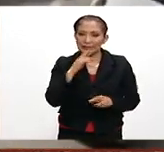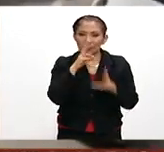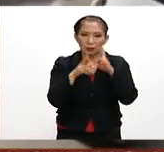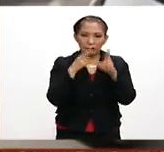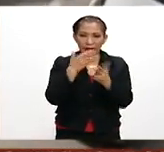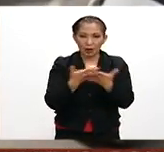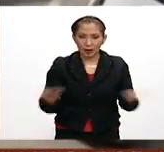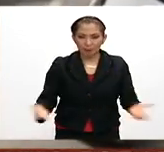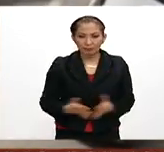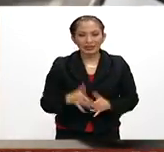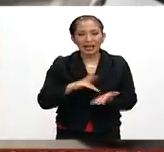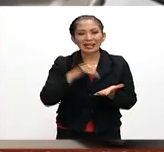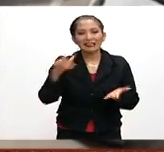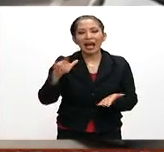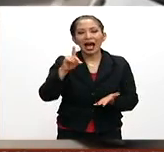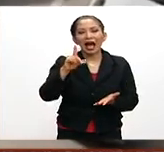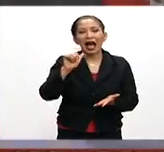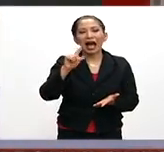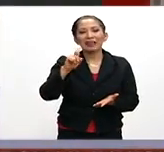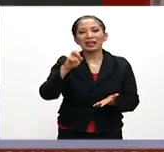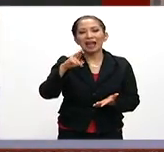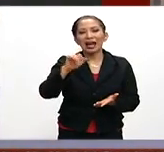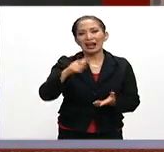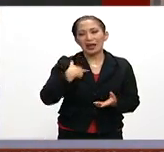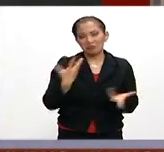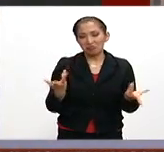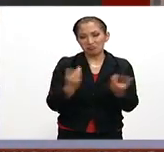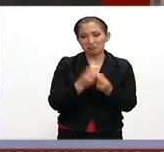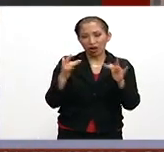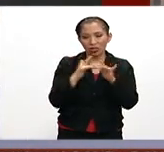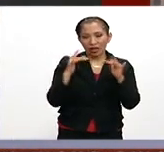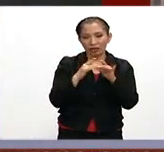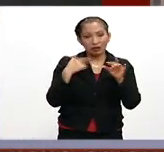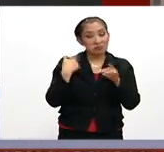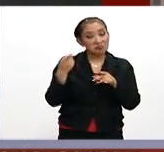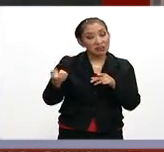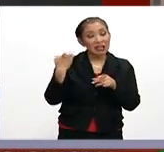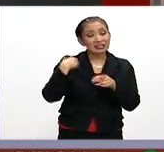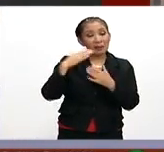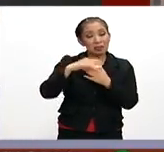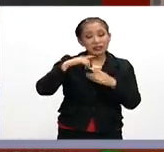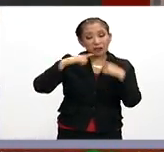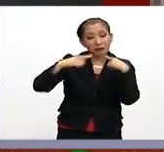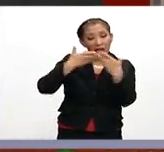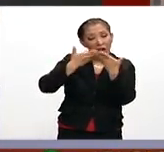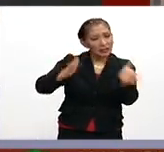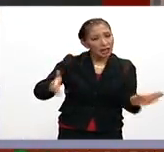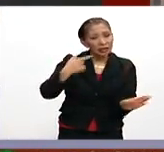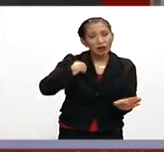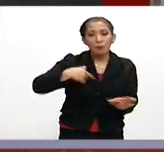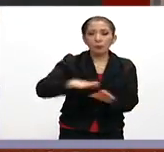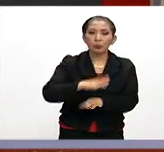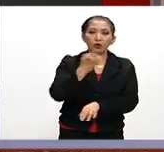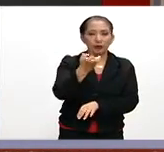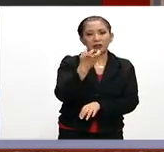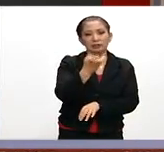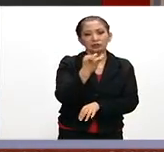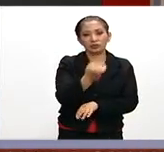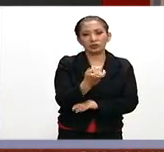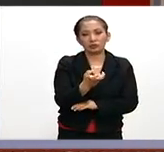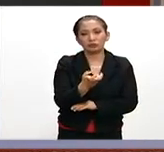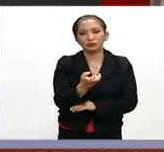que tenemos. Gracias, Adriana Cobarrúa. Gracias por estar con nosotros. Pues así las cosas. Ahí están las mesas de diálogo abiertas. Por ello, pues es